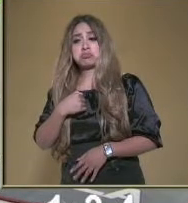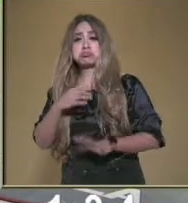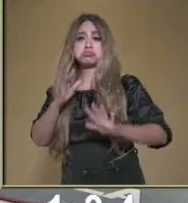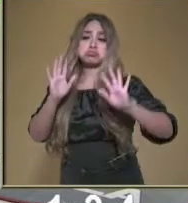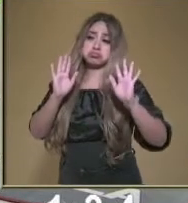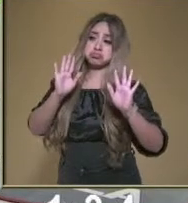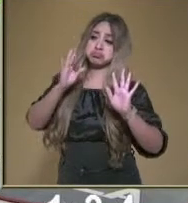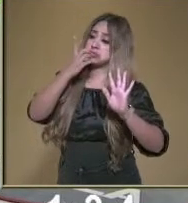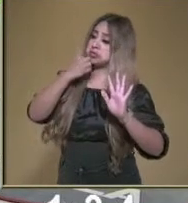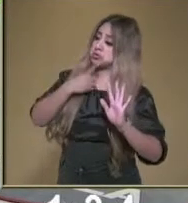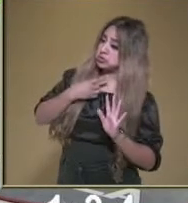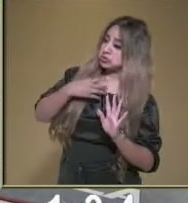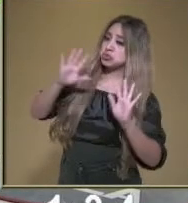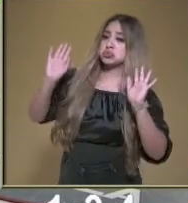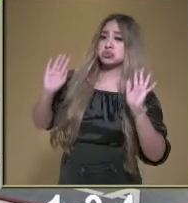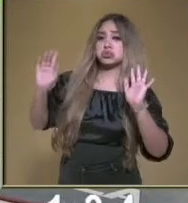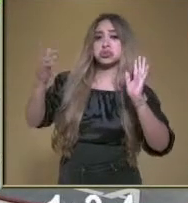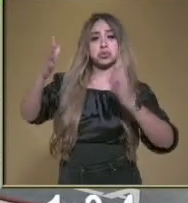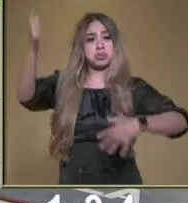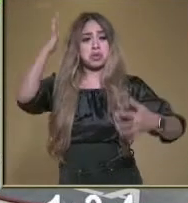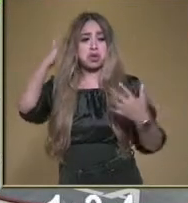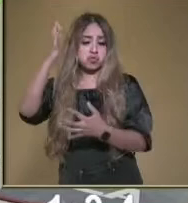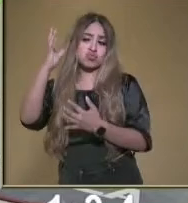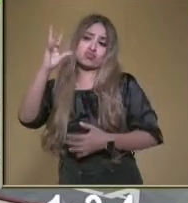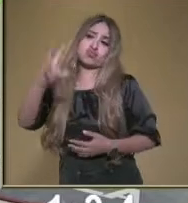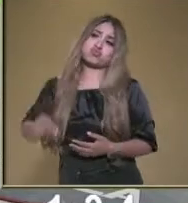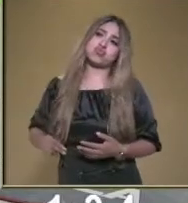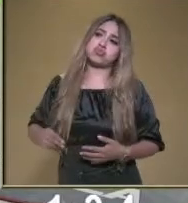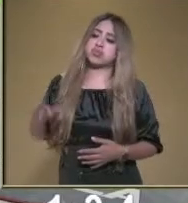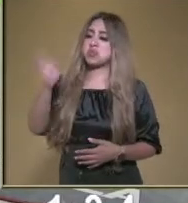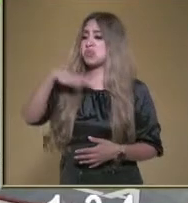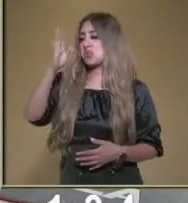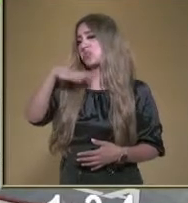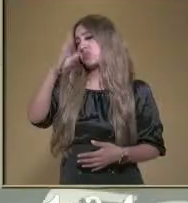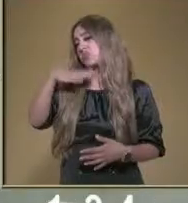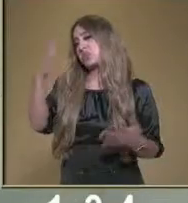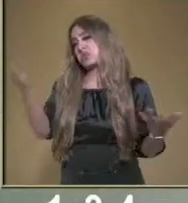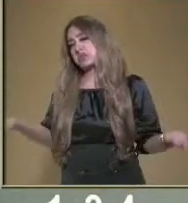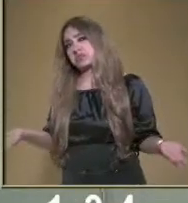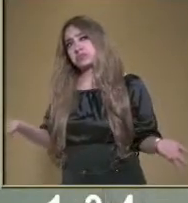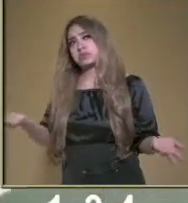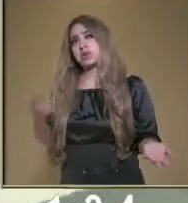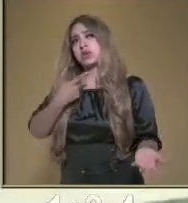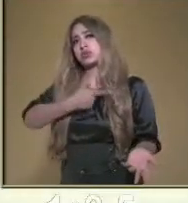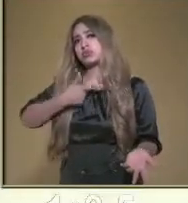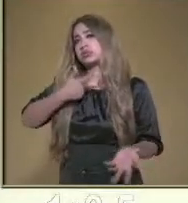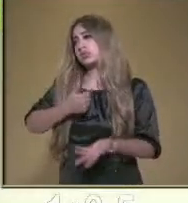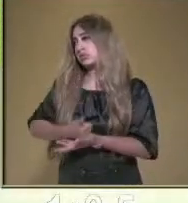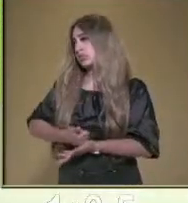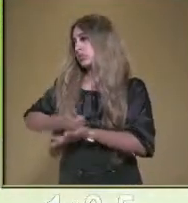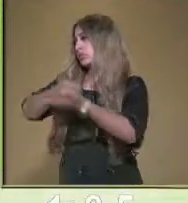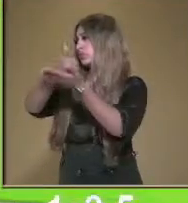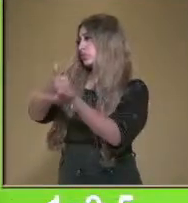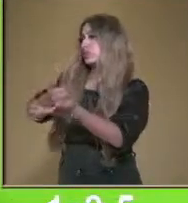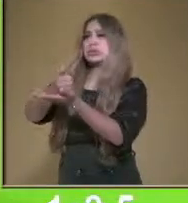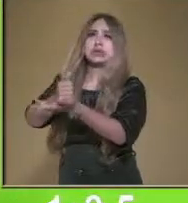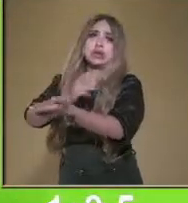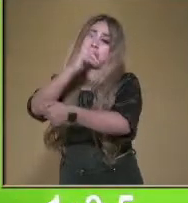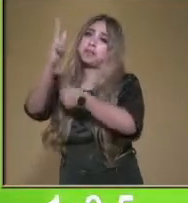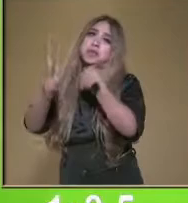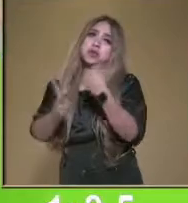huelo mal. Pero me gustaría que me ayudaras, porque en mi país, en mi país no vivimos con limpieza.